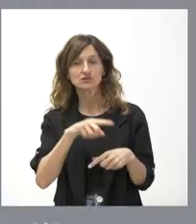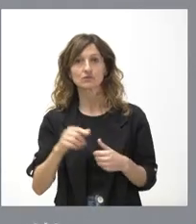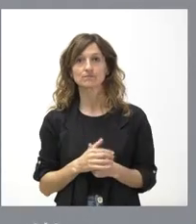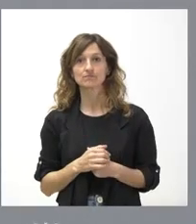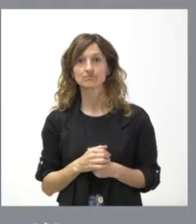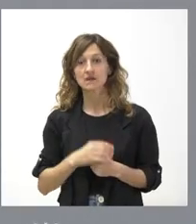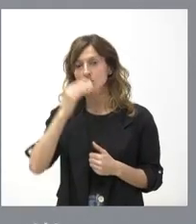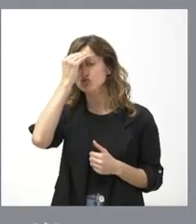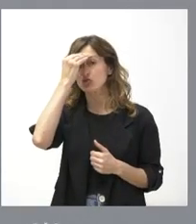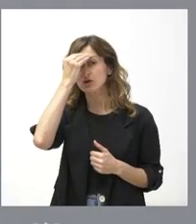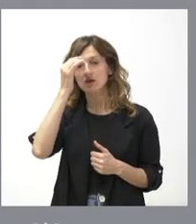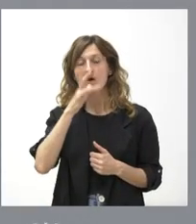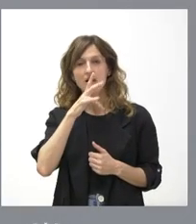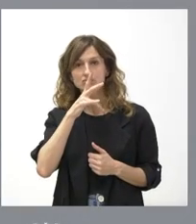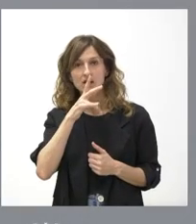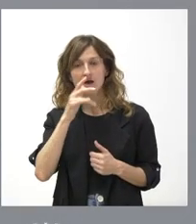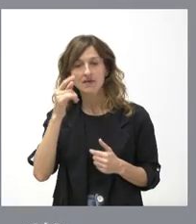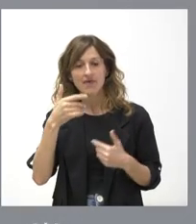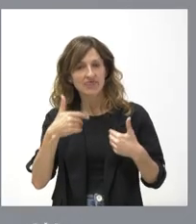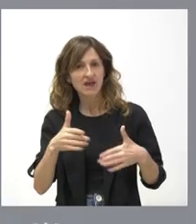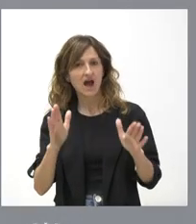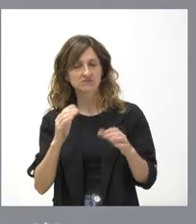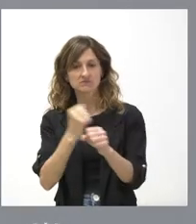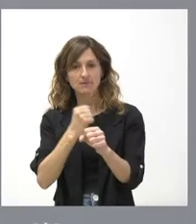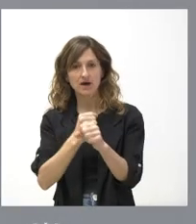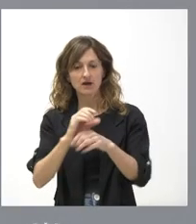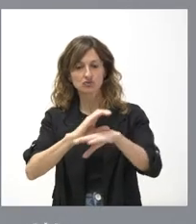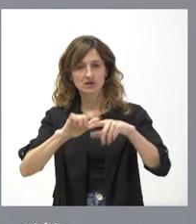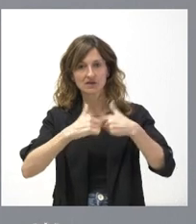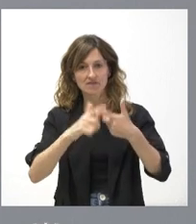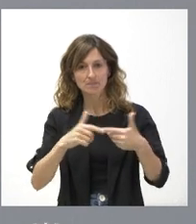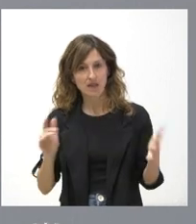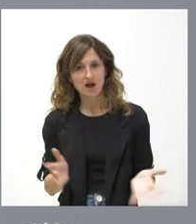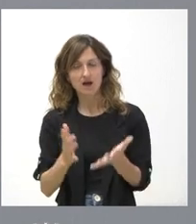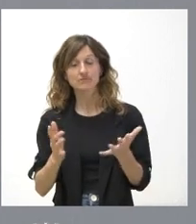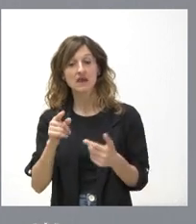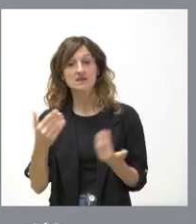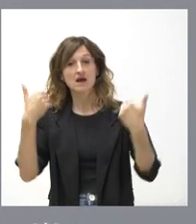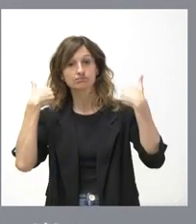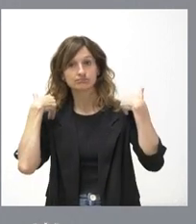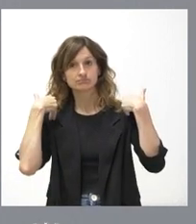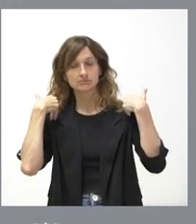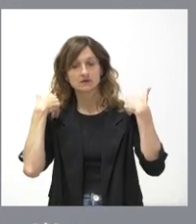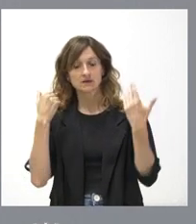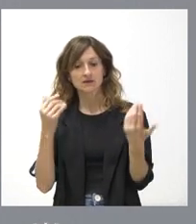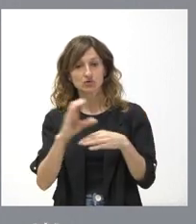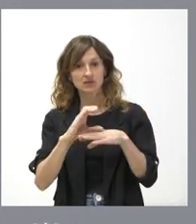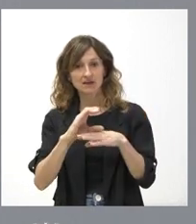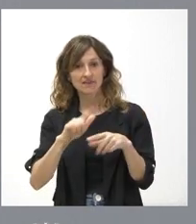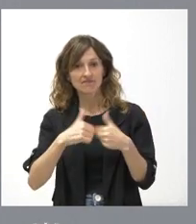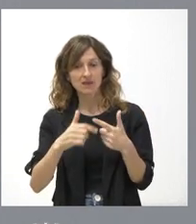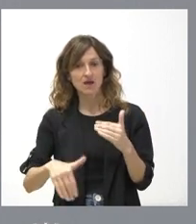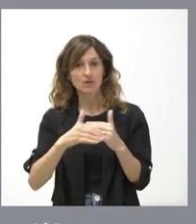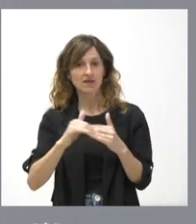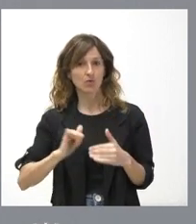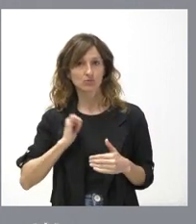Yo creo que en este momento lo que tenemos que hacer es dejar trabajar a la Consejería de Familia. Es la encargada, la Consejería de Familia e Igualdad de Oportunidades